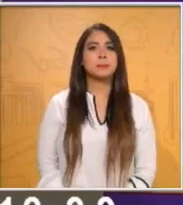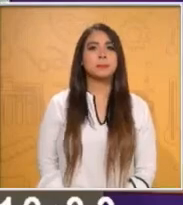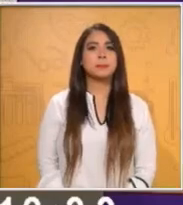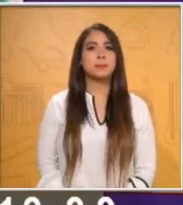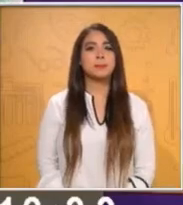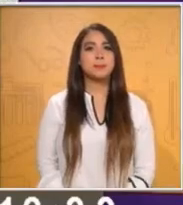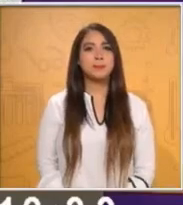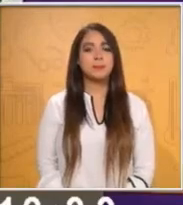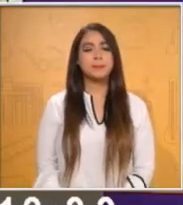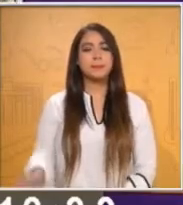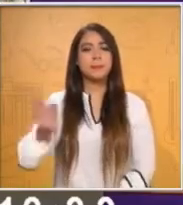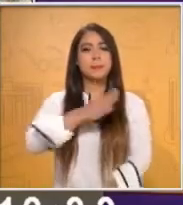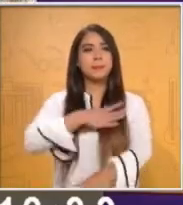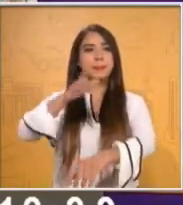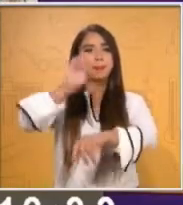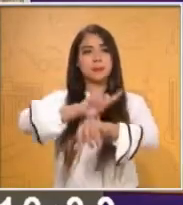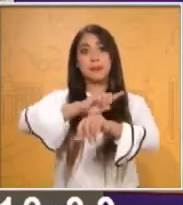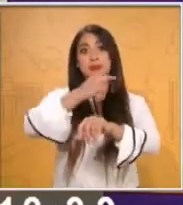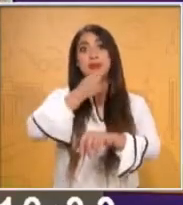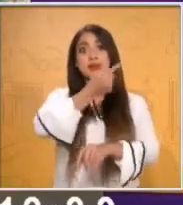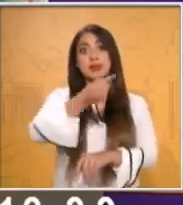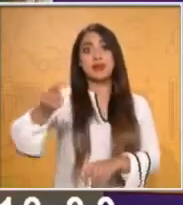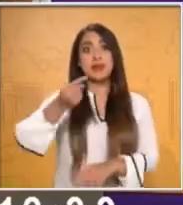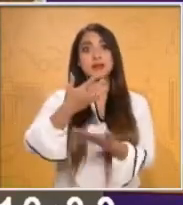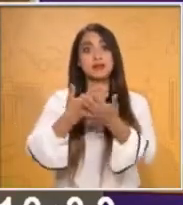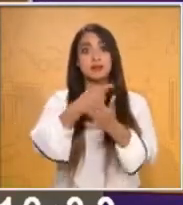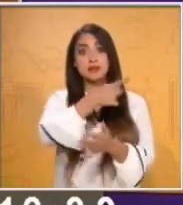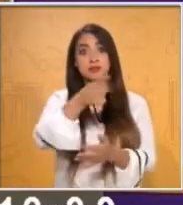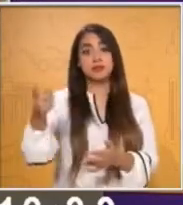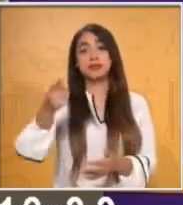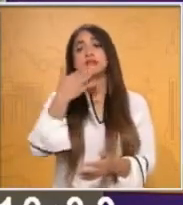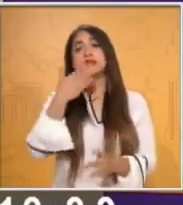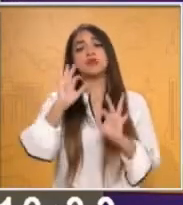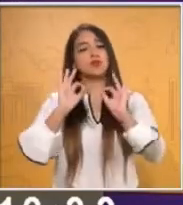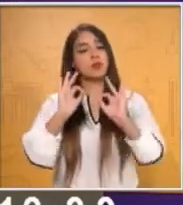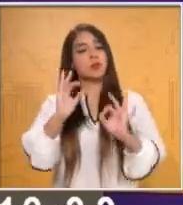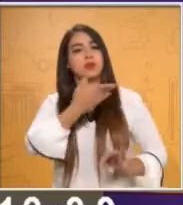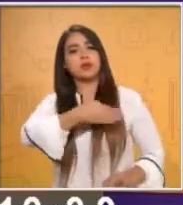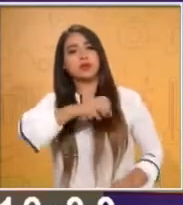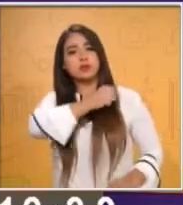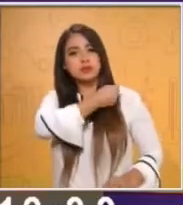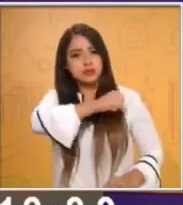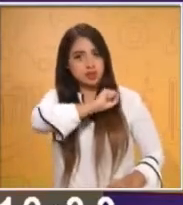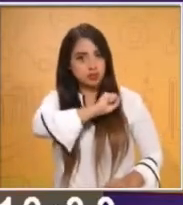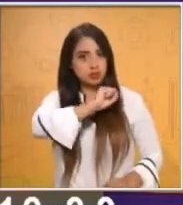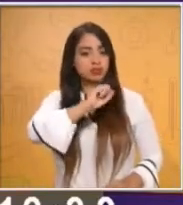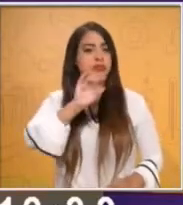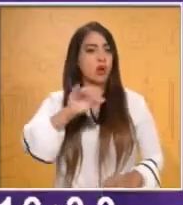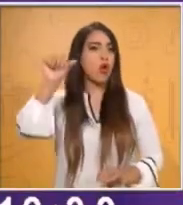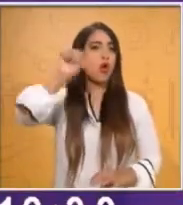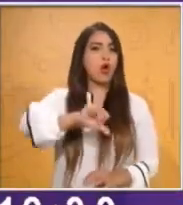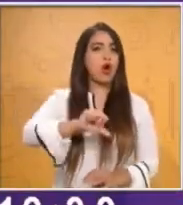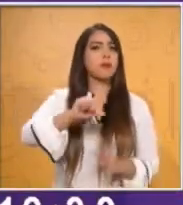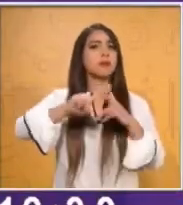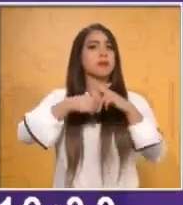Muy buenos días niños, esperamos que se encuentren muy bien de salud y el día de hoy vamos a iniciar con la clase de primer